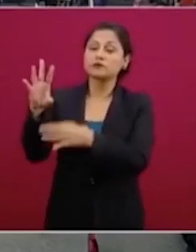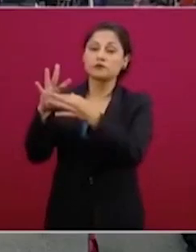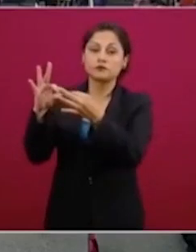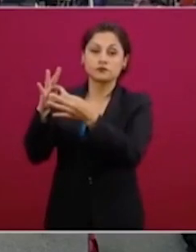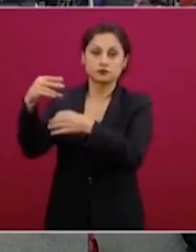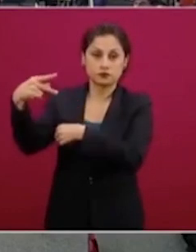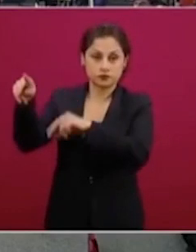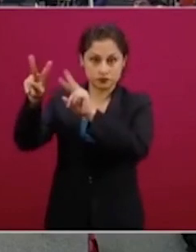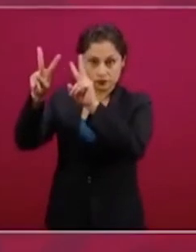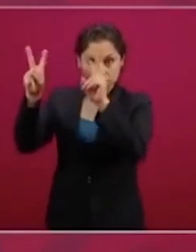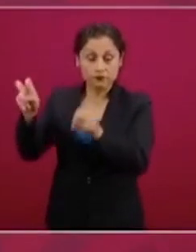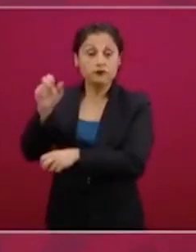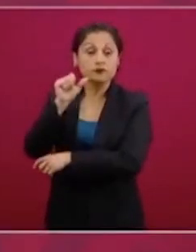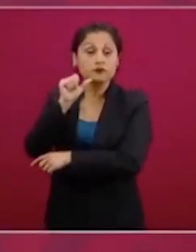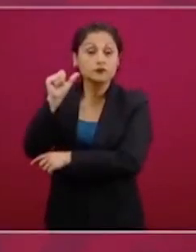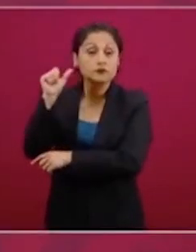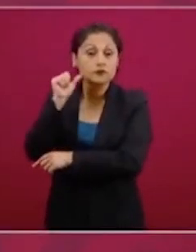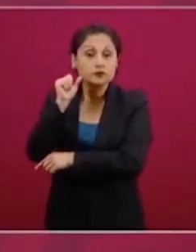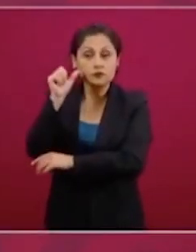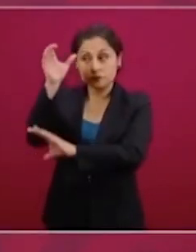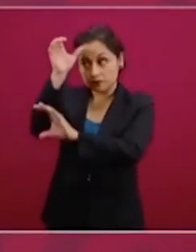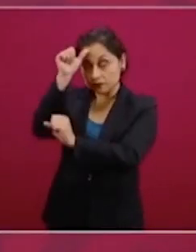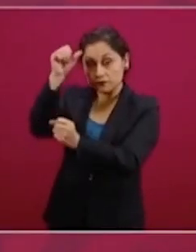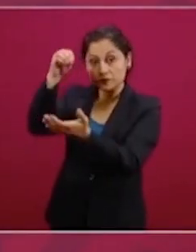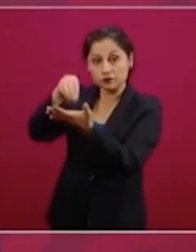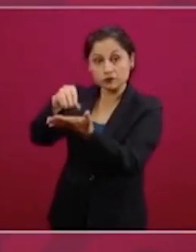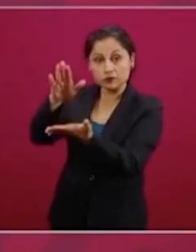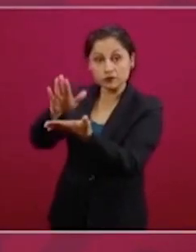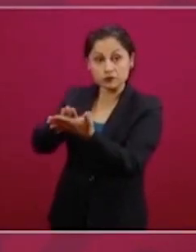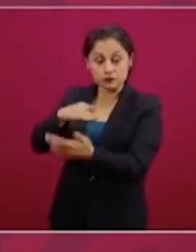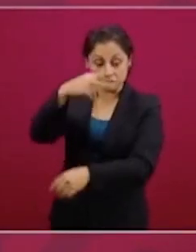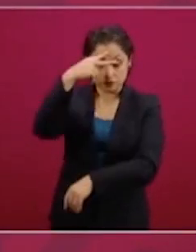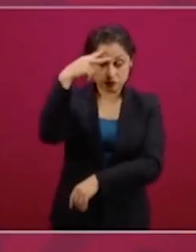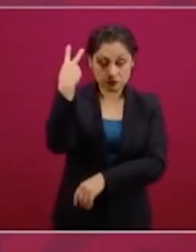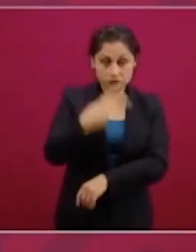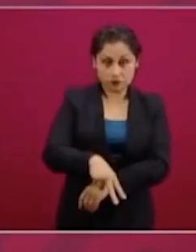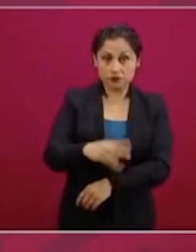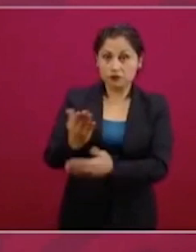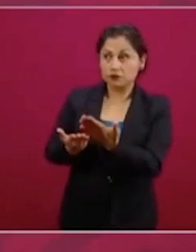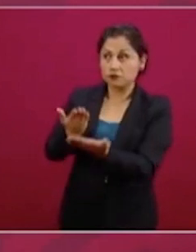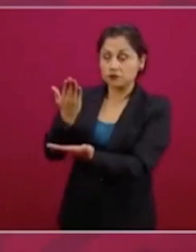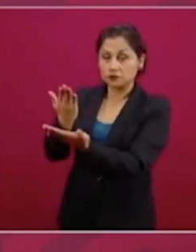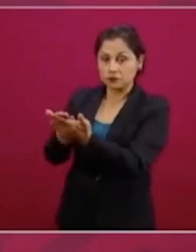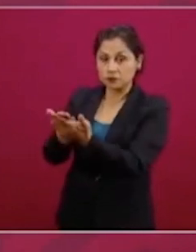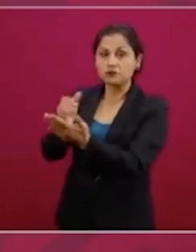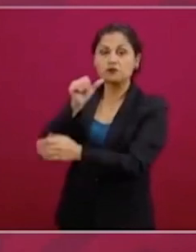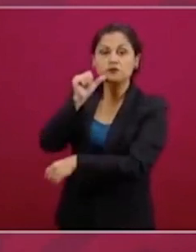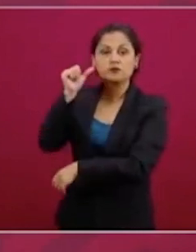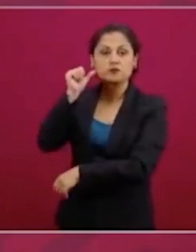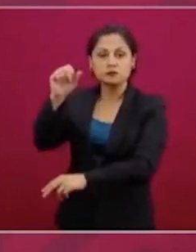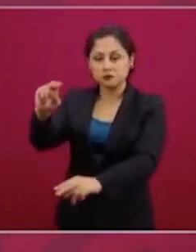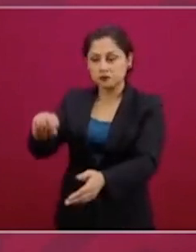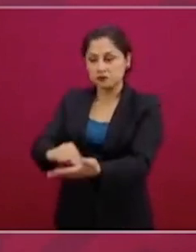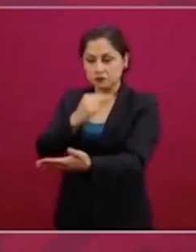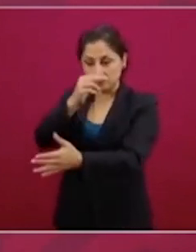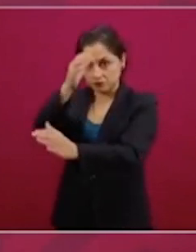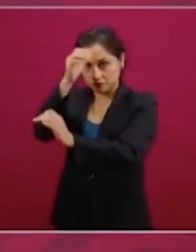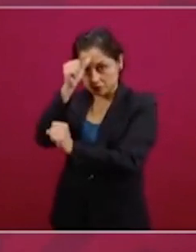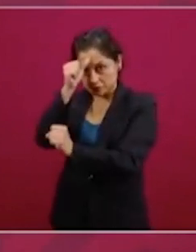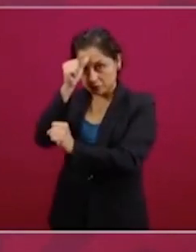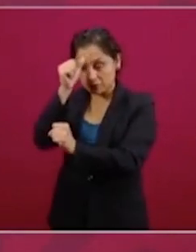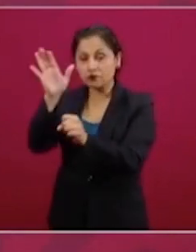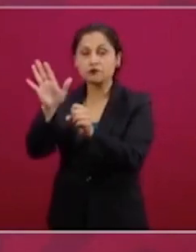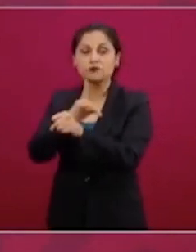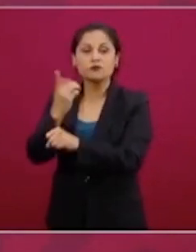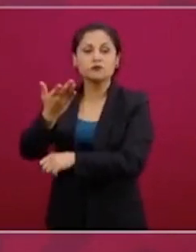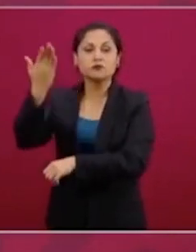El día de ayer se aprobó resolución presentada por México, como ustedes saben, derivada de la conversación que sostuvo el señor